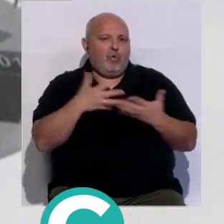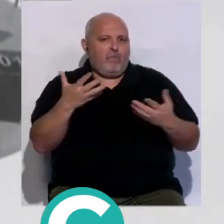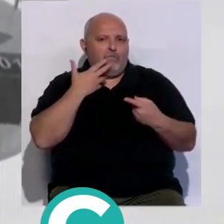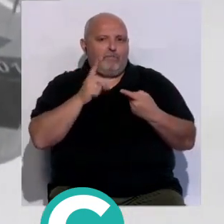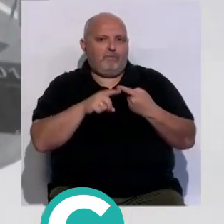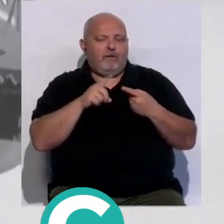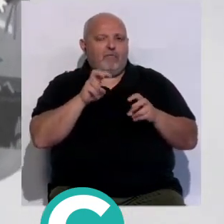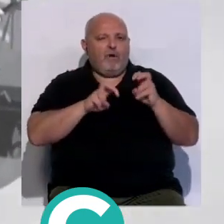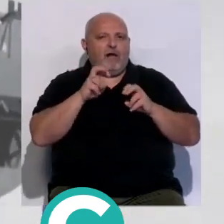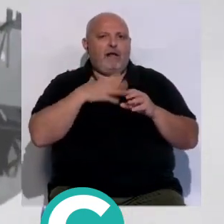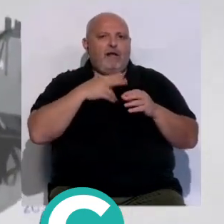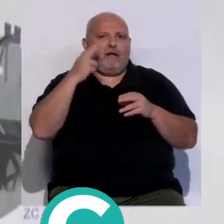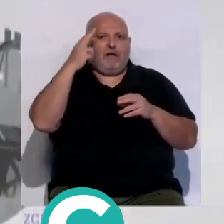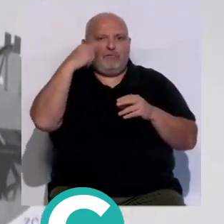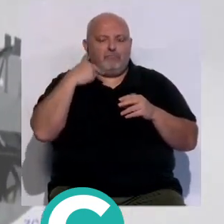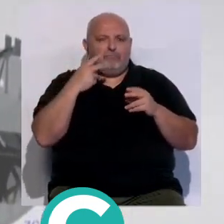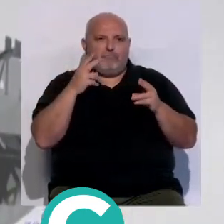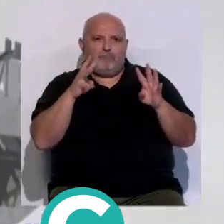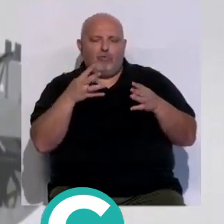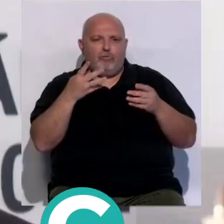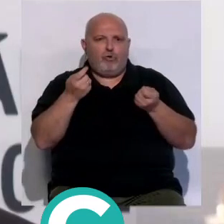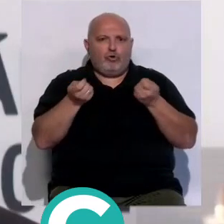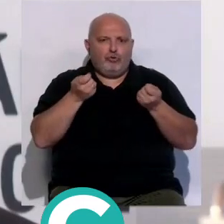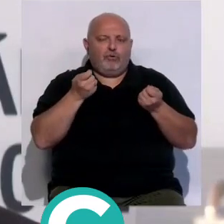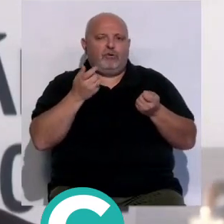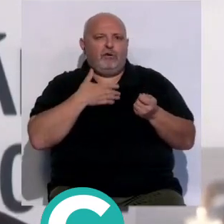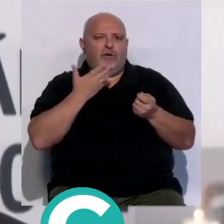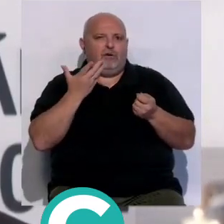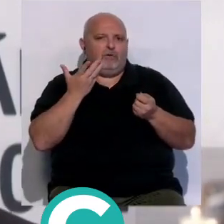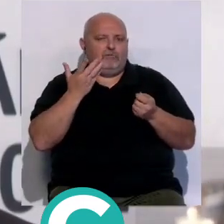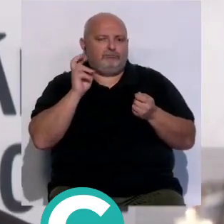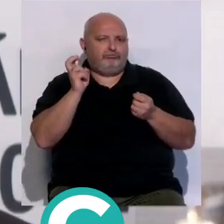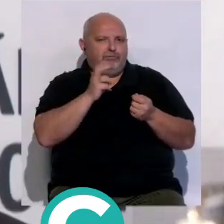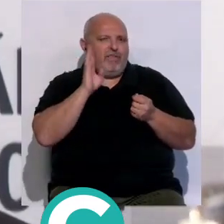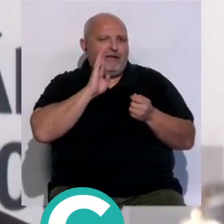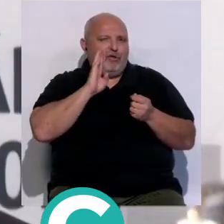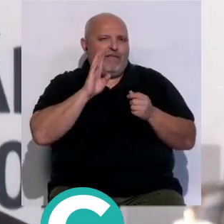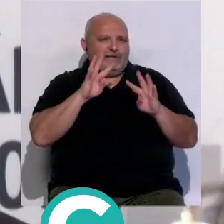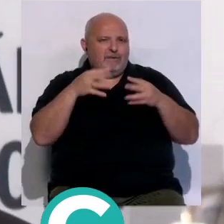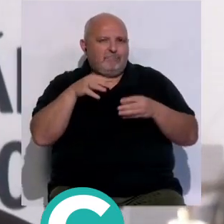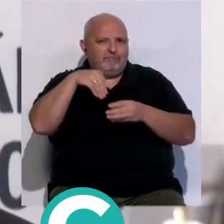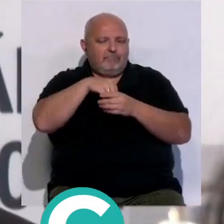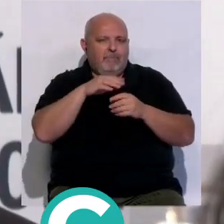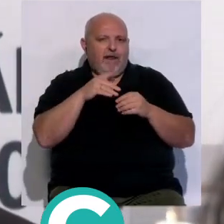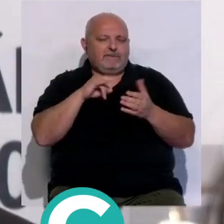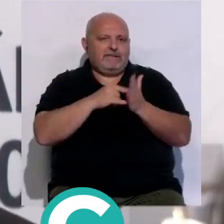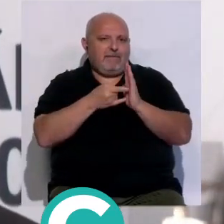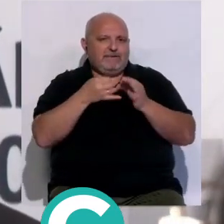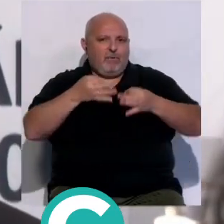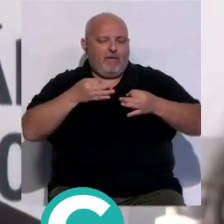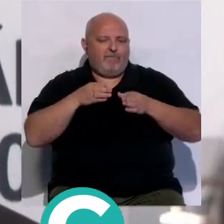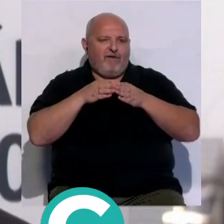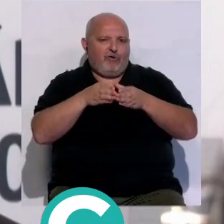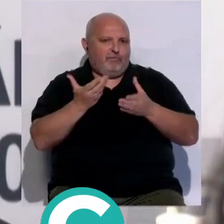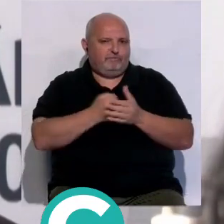es la ciberseguridad, el club computing, el deep learning y distintas tecnologías que emplean Navantia Sistemas en el